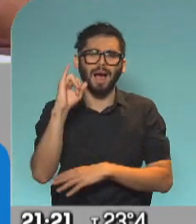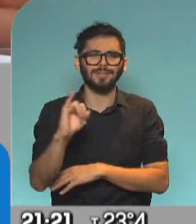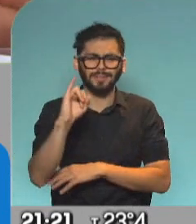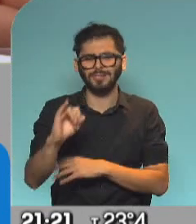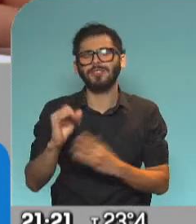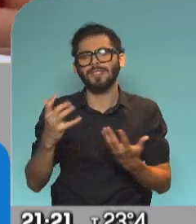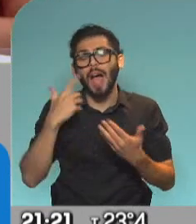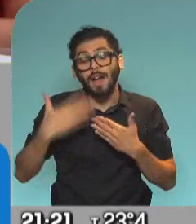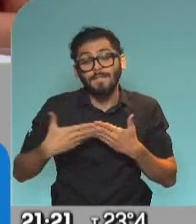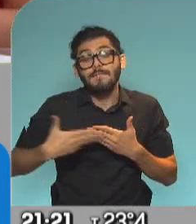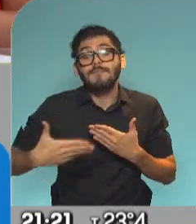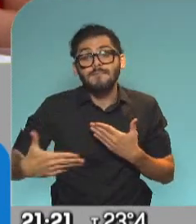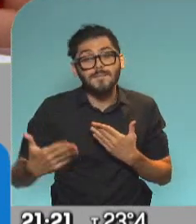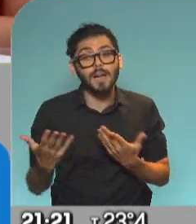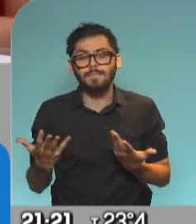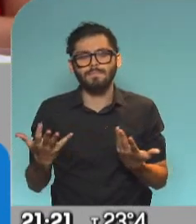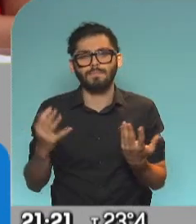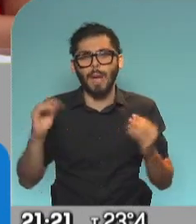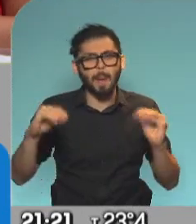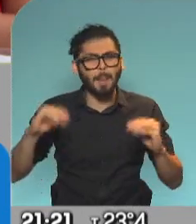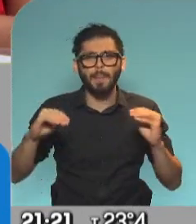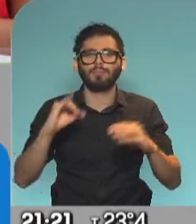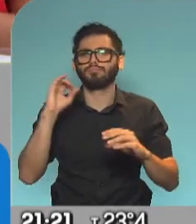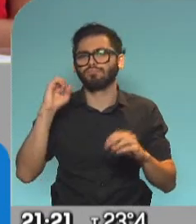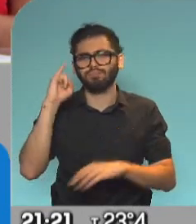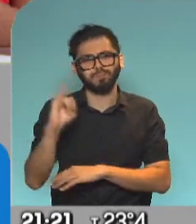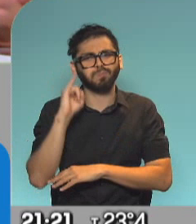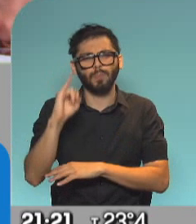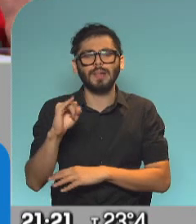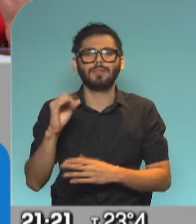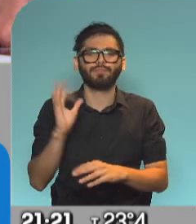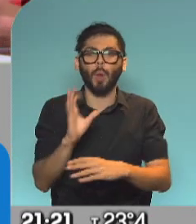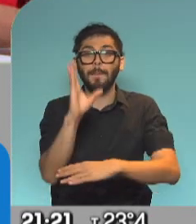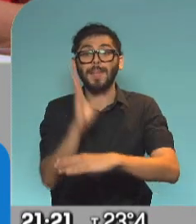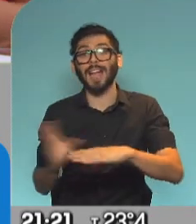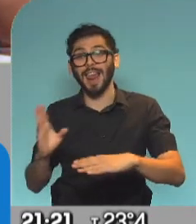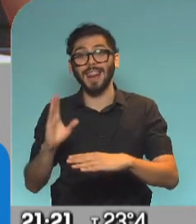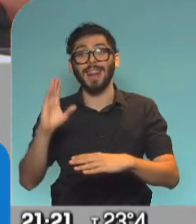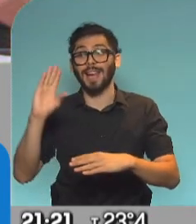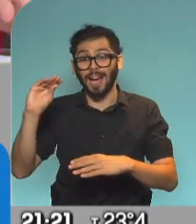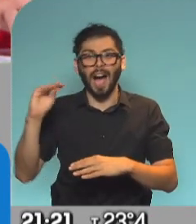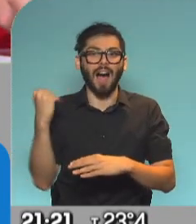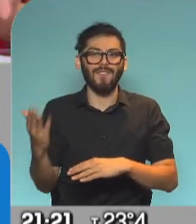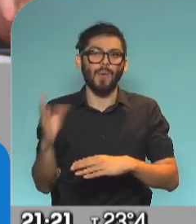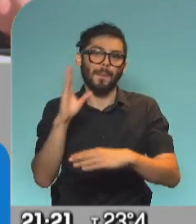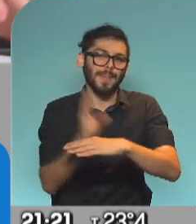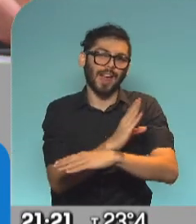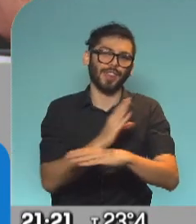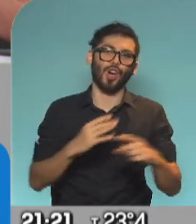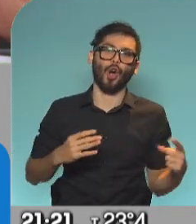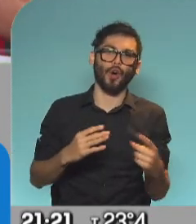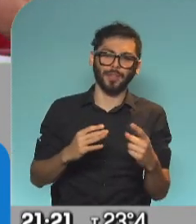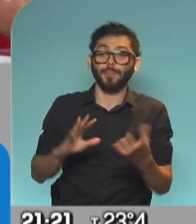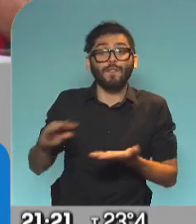bueno, vamos a ir viendo con el paso de los días todo el resto de los expositores. La idea es que la mitad sean a favor y la mitad en contra, con la excepción, por supuesto, de los